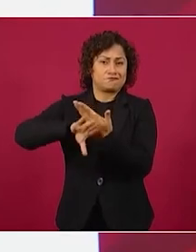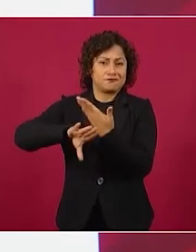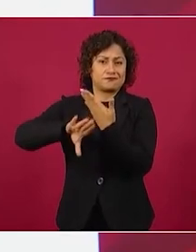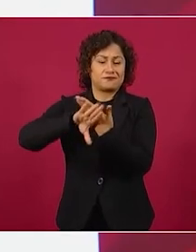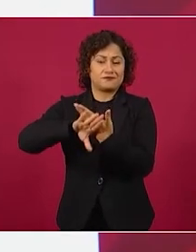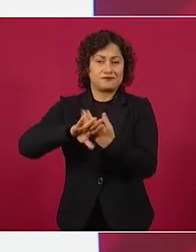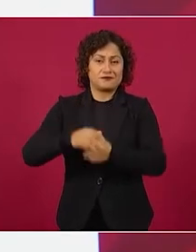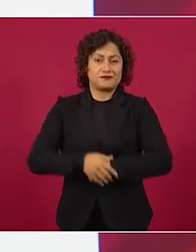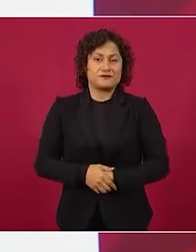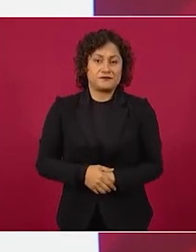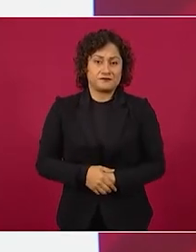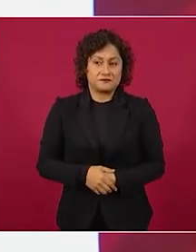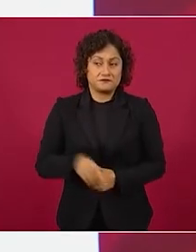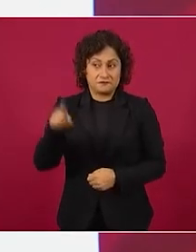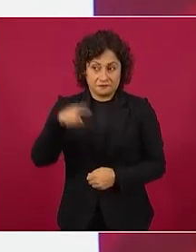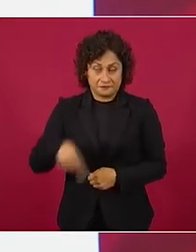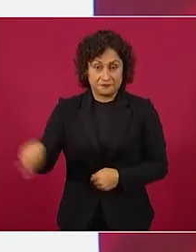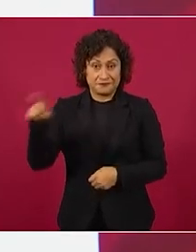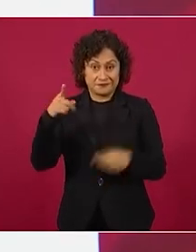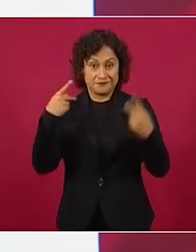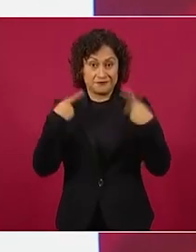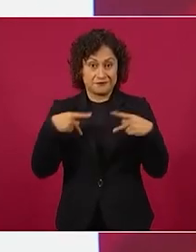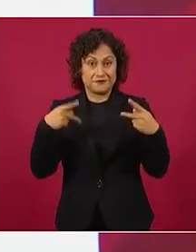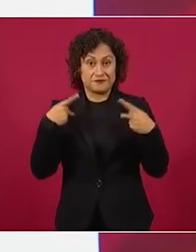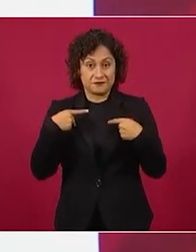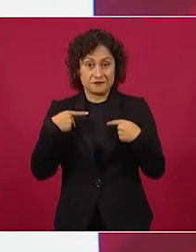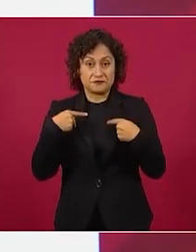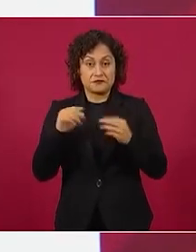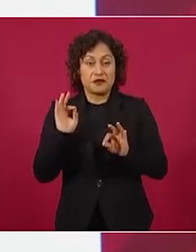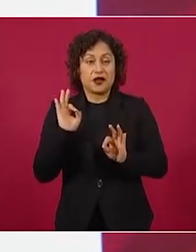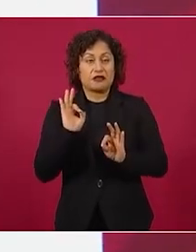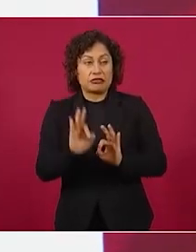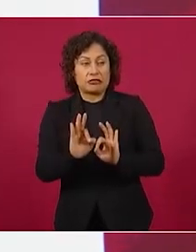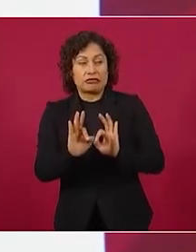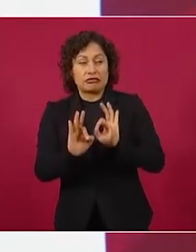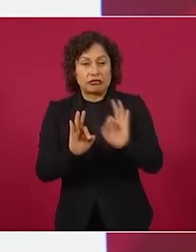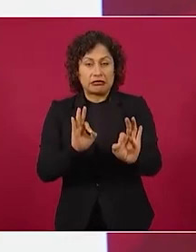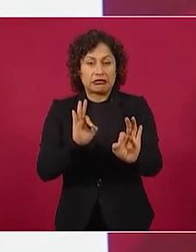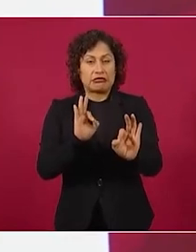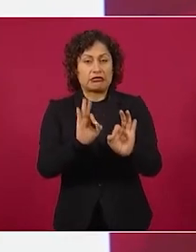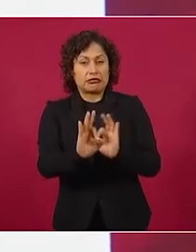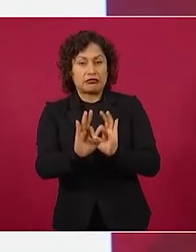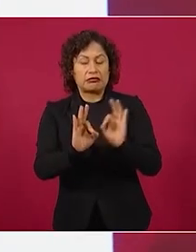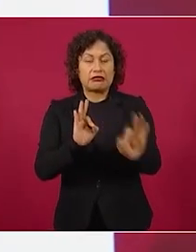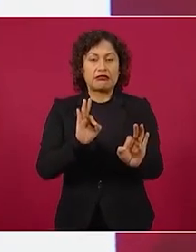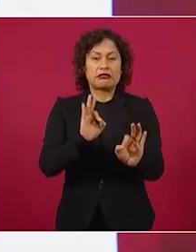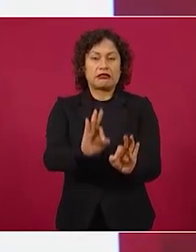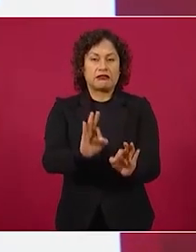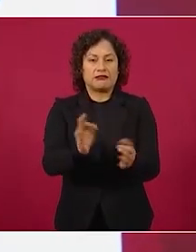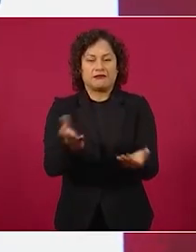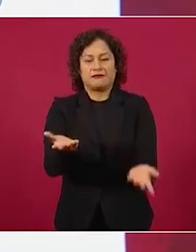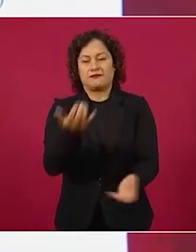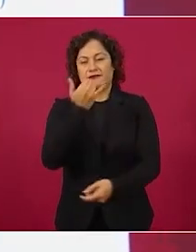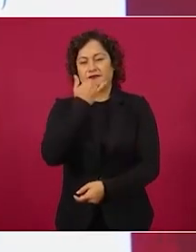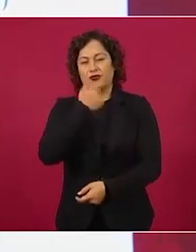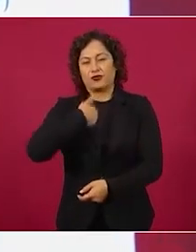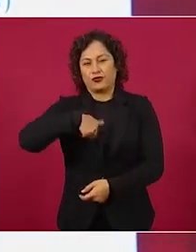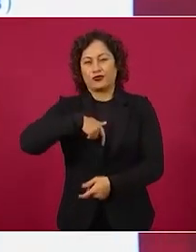preparan el terreno, que ya no vivimos nosotros la campaña